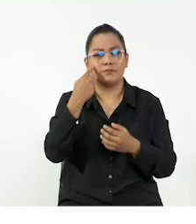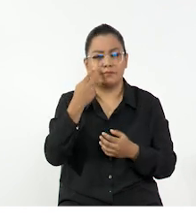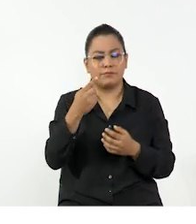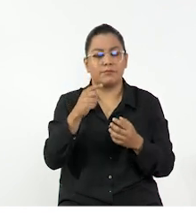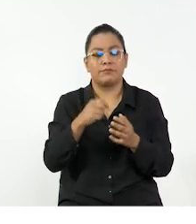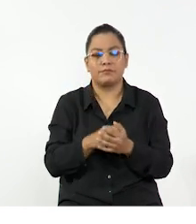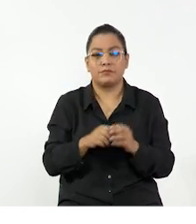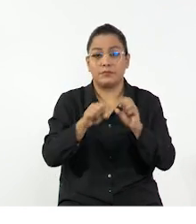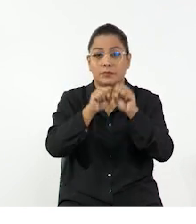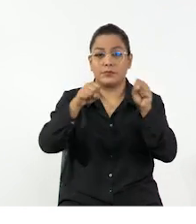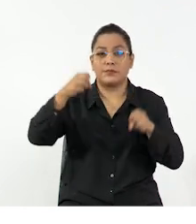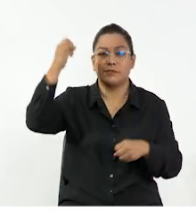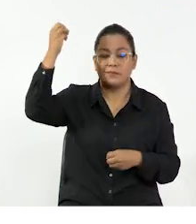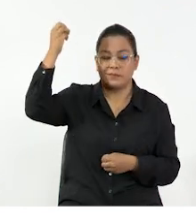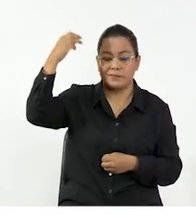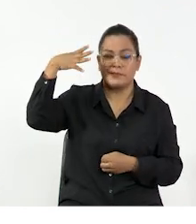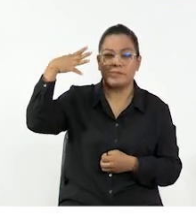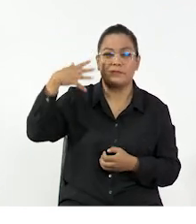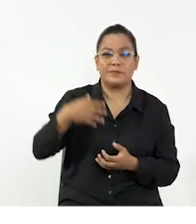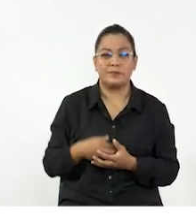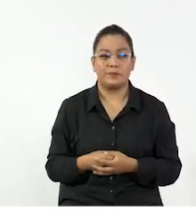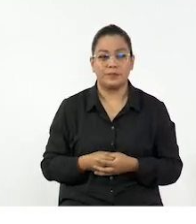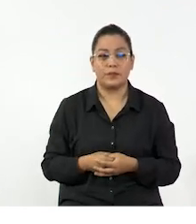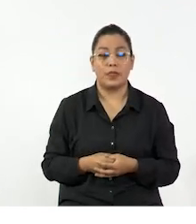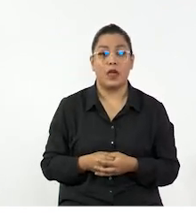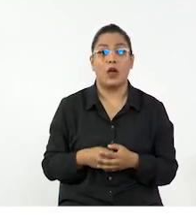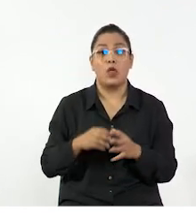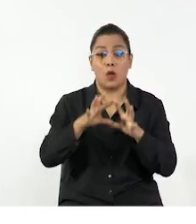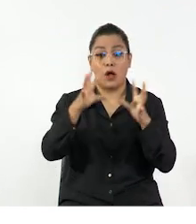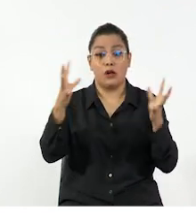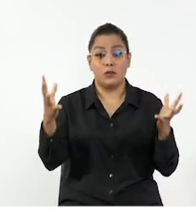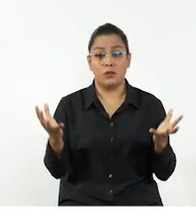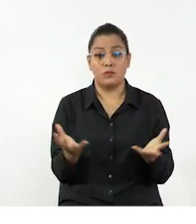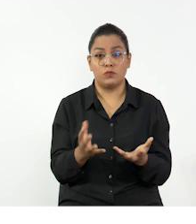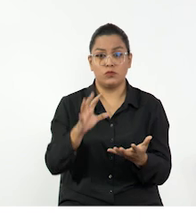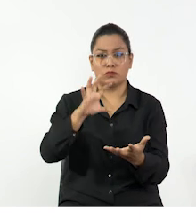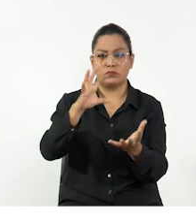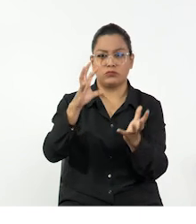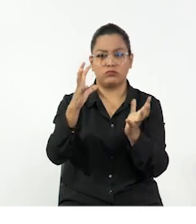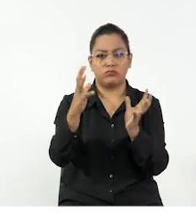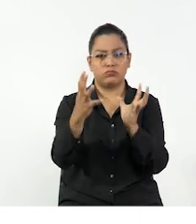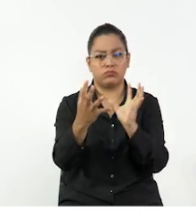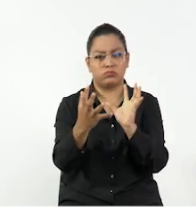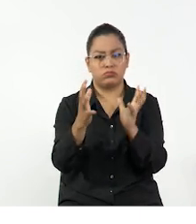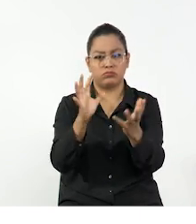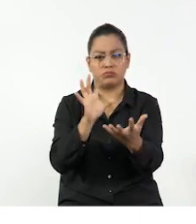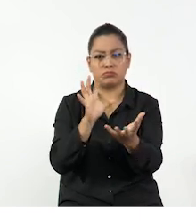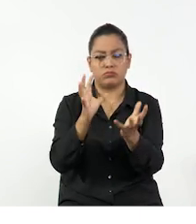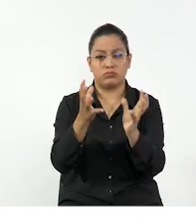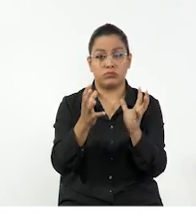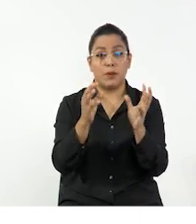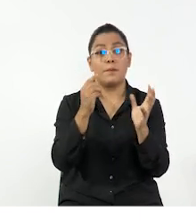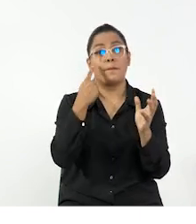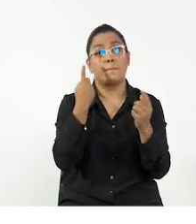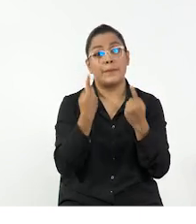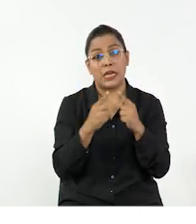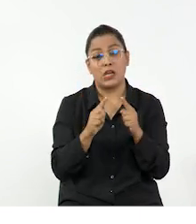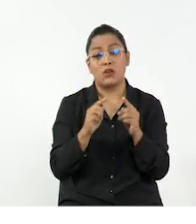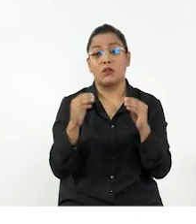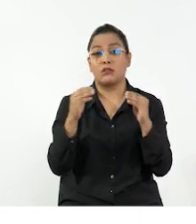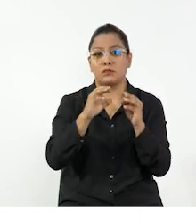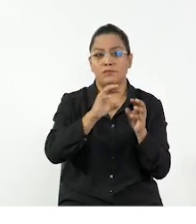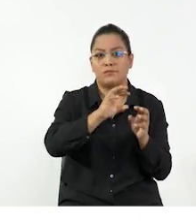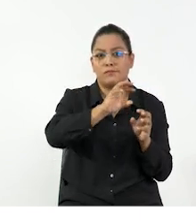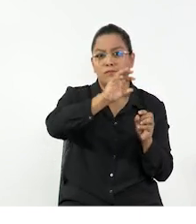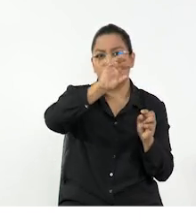sobre un punto como ya lo vimos en el sistema solar en el simulador anterior, en donde la Tierra rotaba y giraba, todo